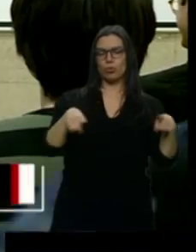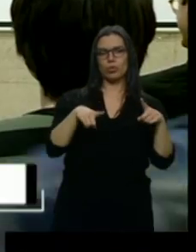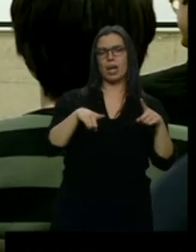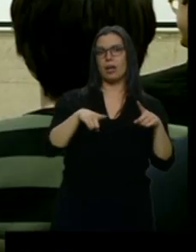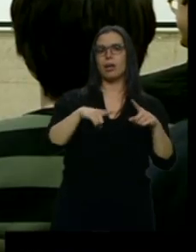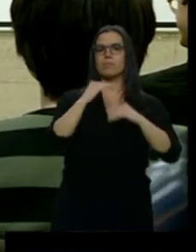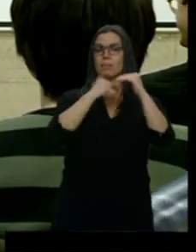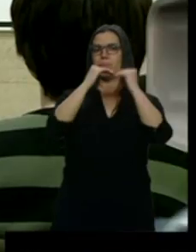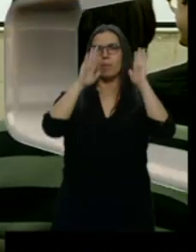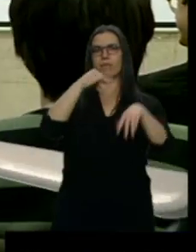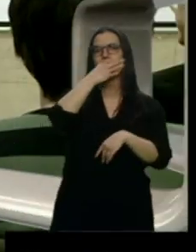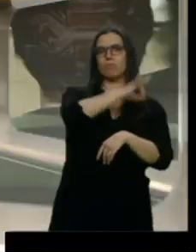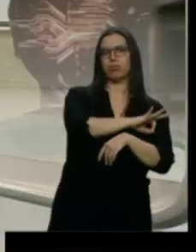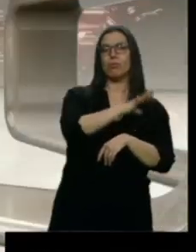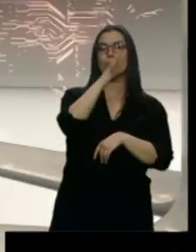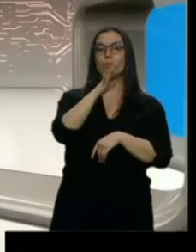compaginar.